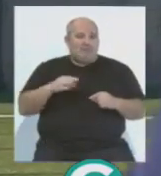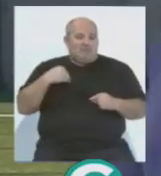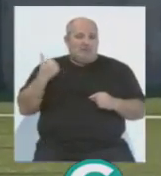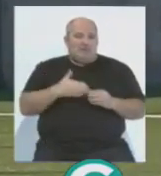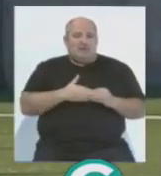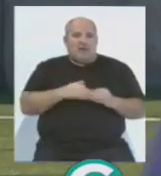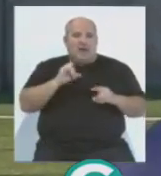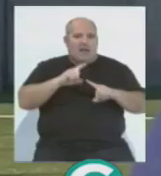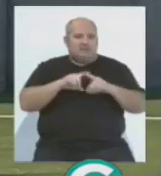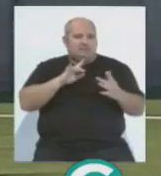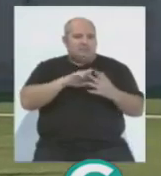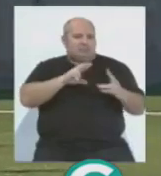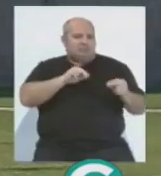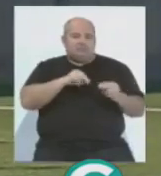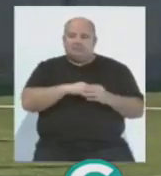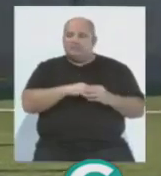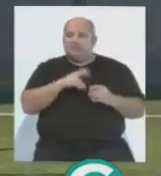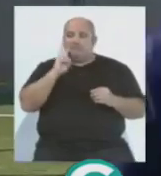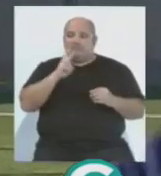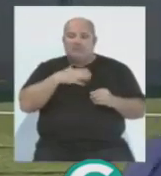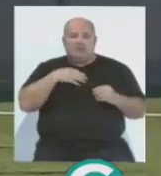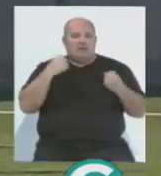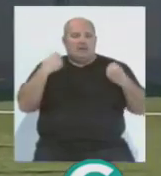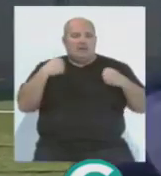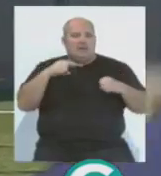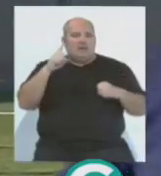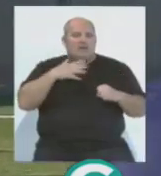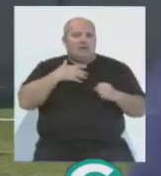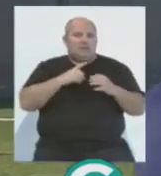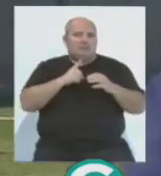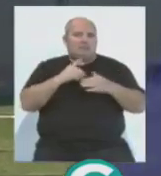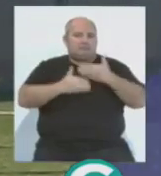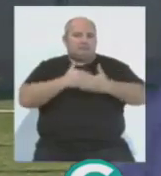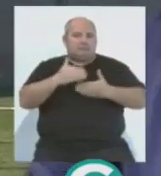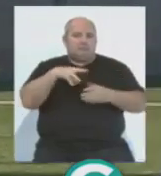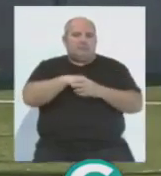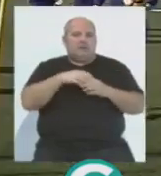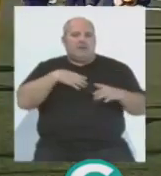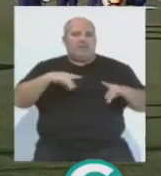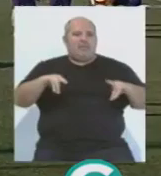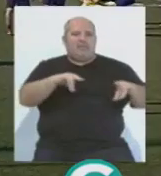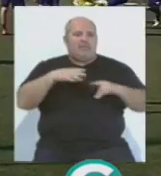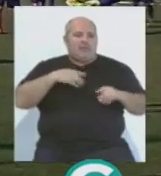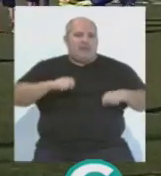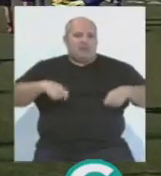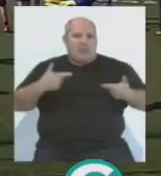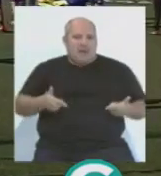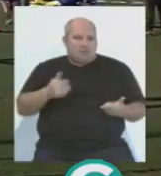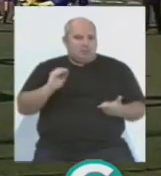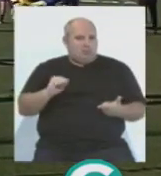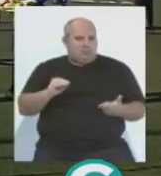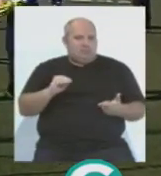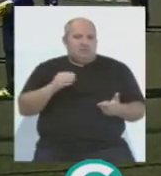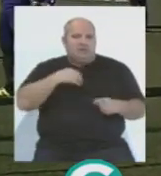Alex Fernández, como hablaba. Y vemos también, porque el entrenamiento de esta mañana se desarrollaba en el campo de césped natural, en el campo